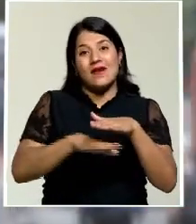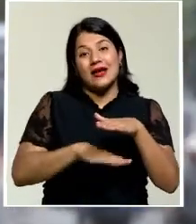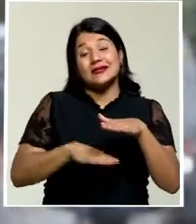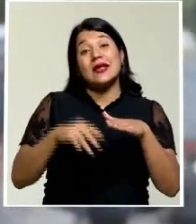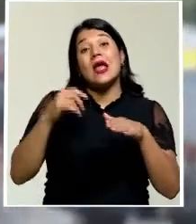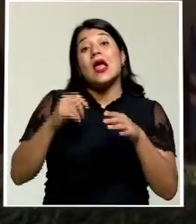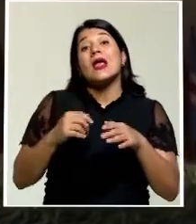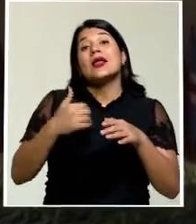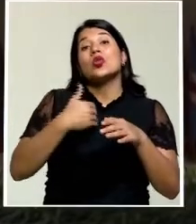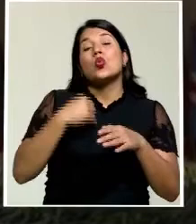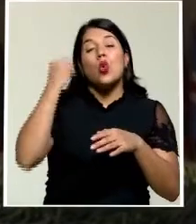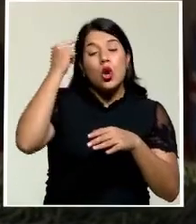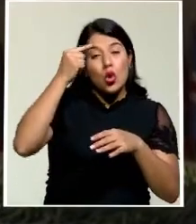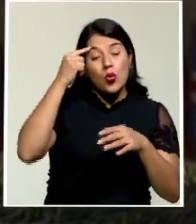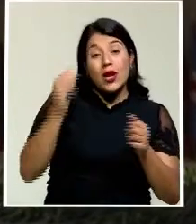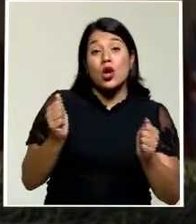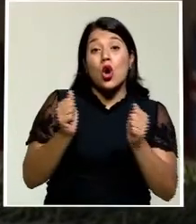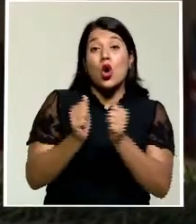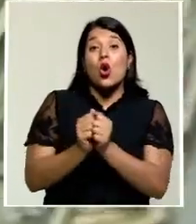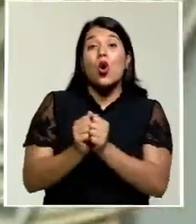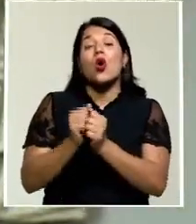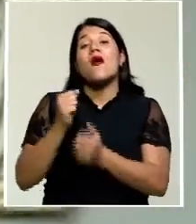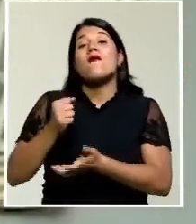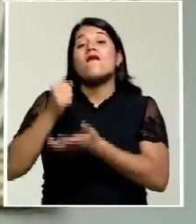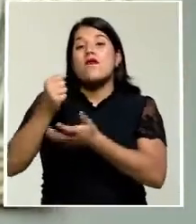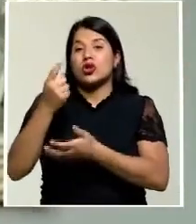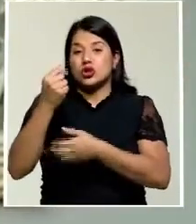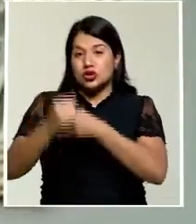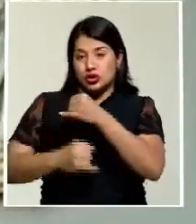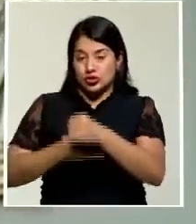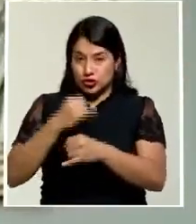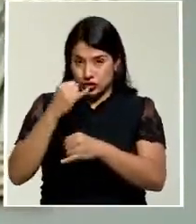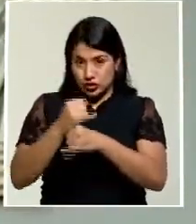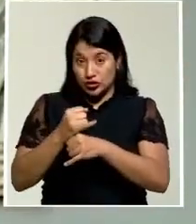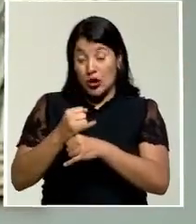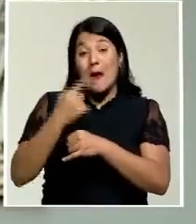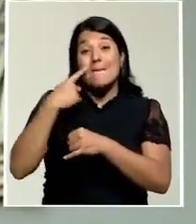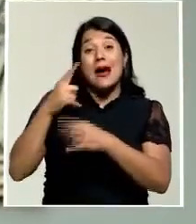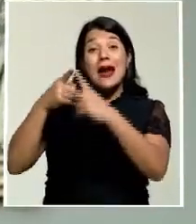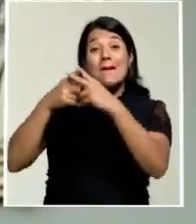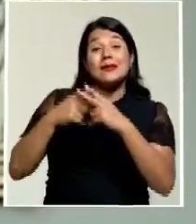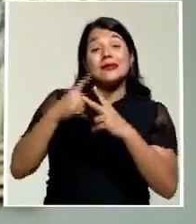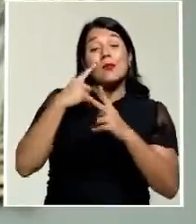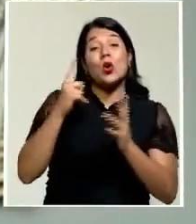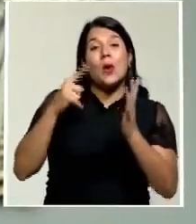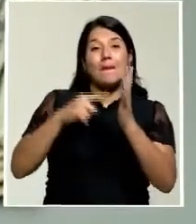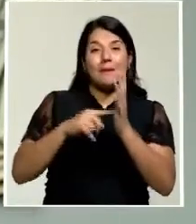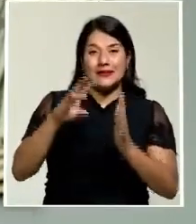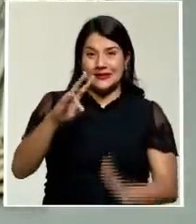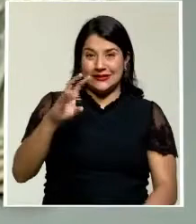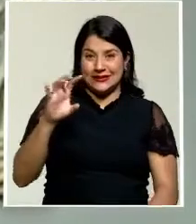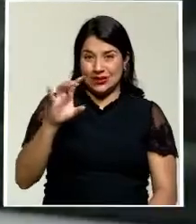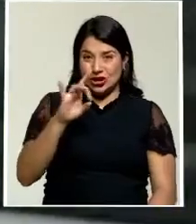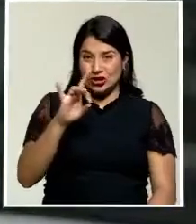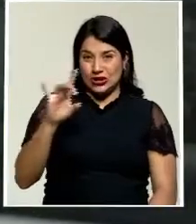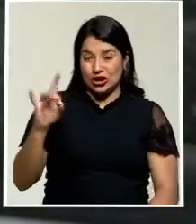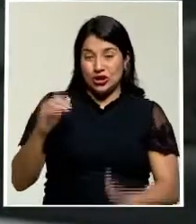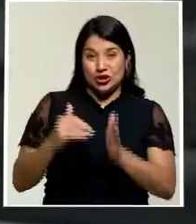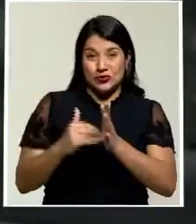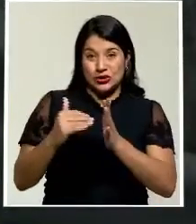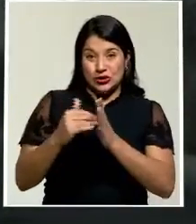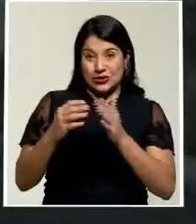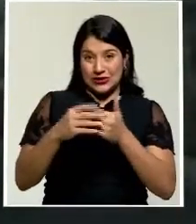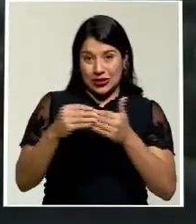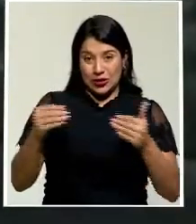Internacional por un crédito que pide el país de 1.778 millones de dólares a esta entidad financiera.